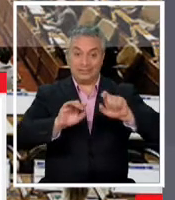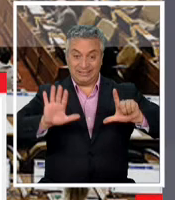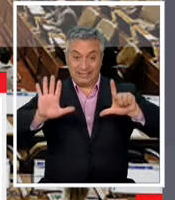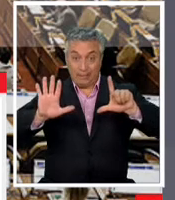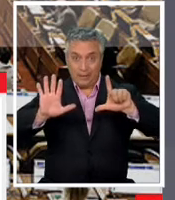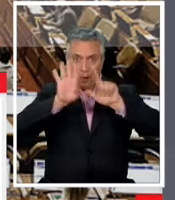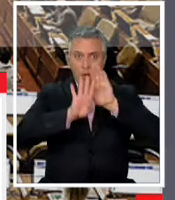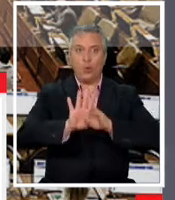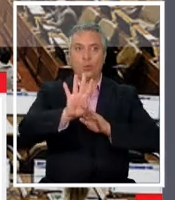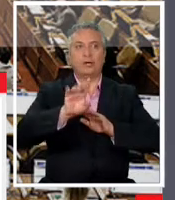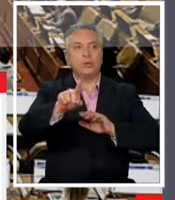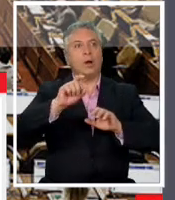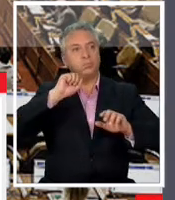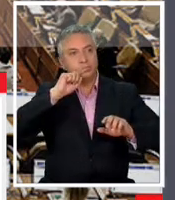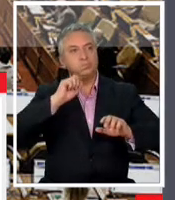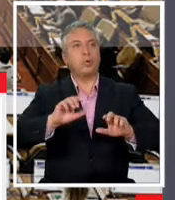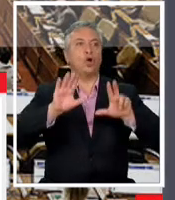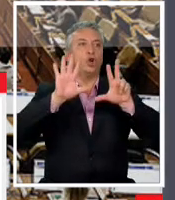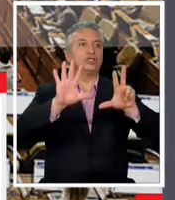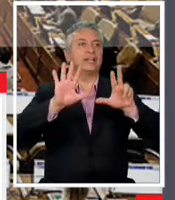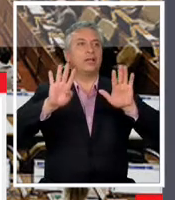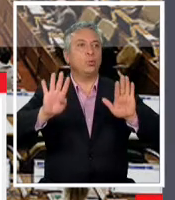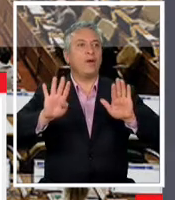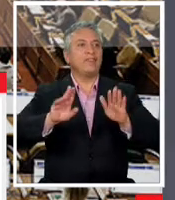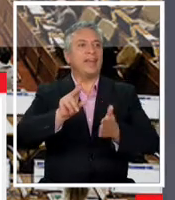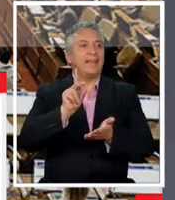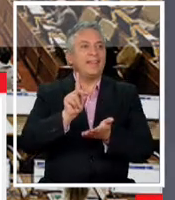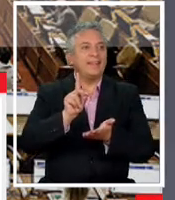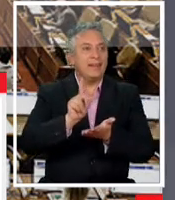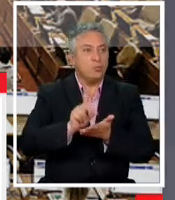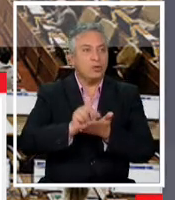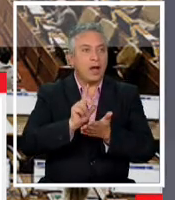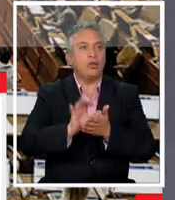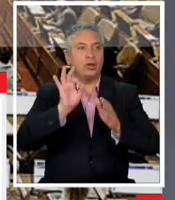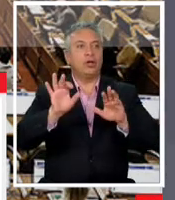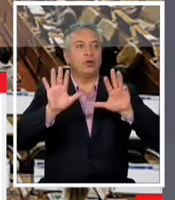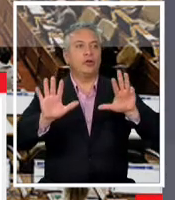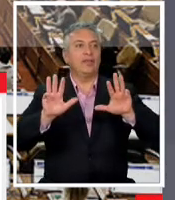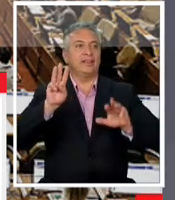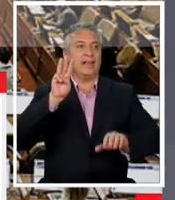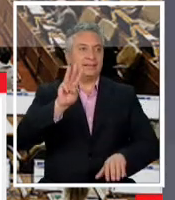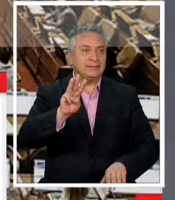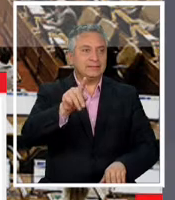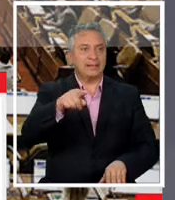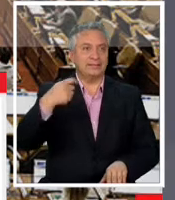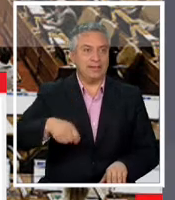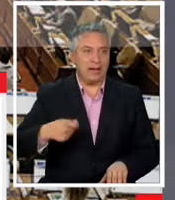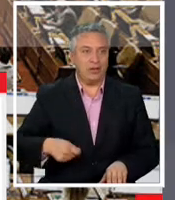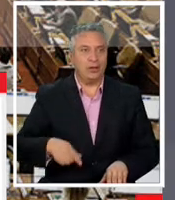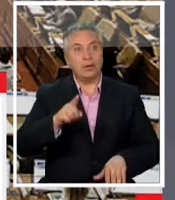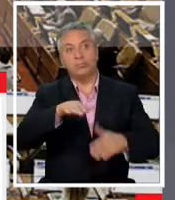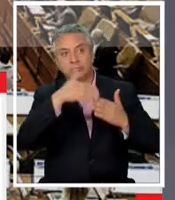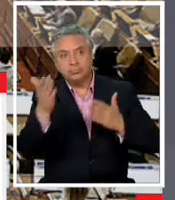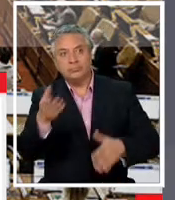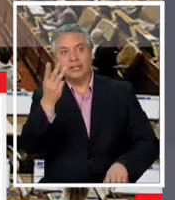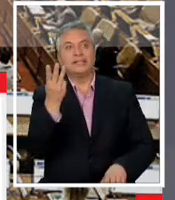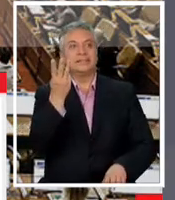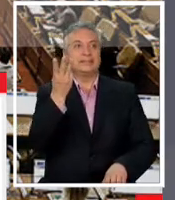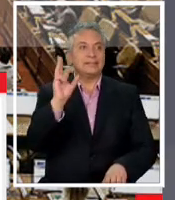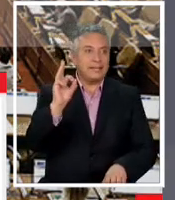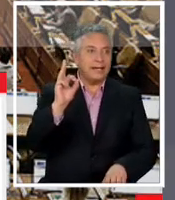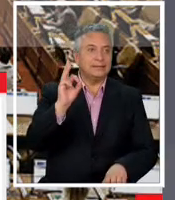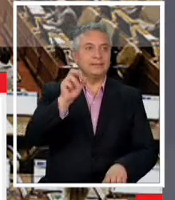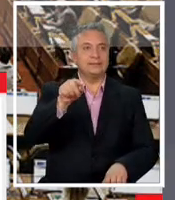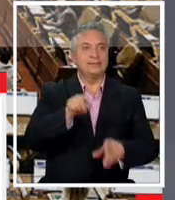diputados y 29 senadores o un tres quintos 93 diputados y 30 senadores. Cuórum que no